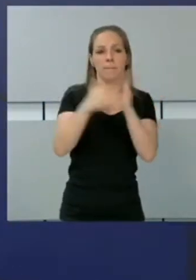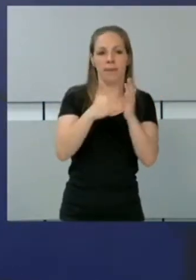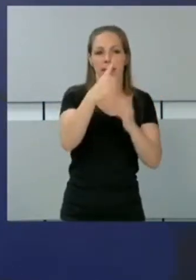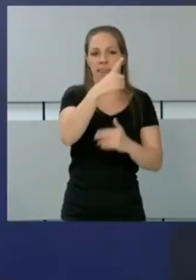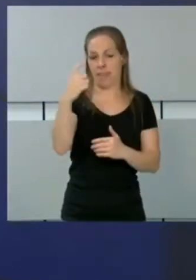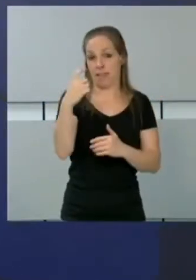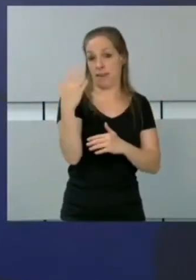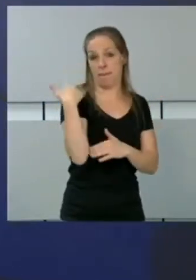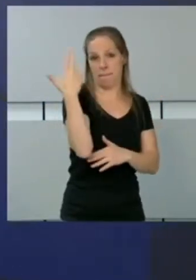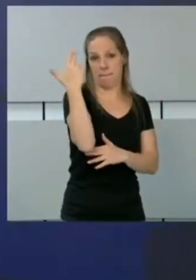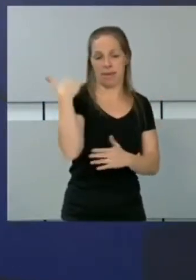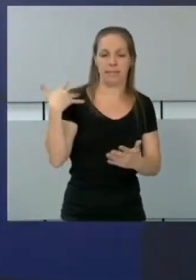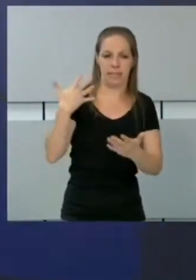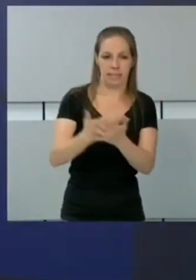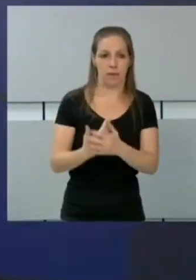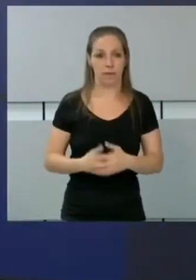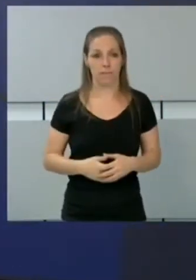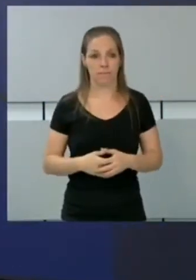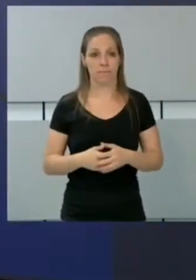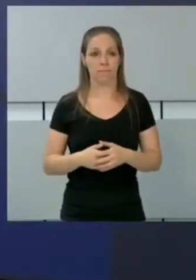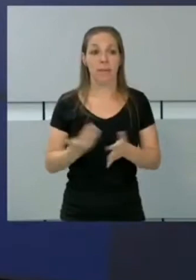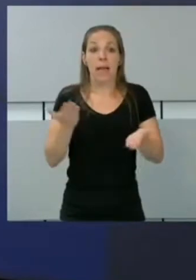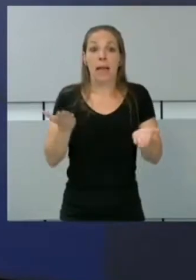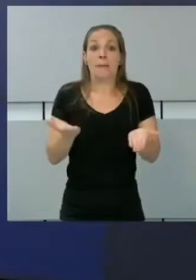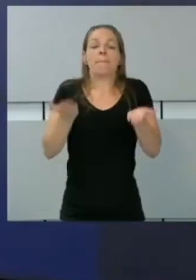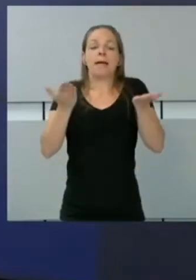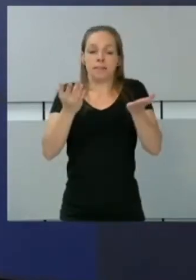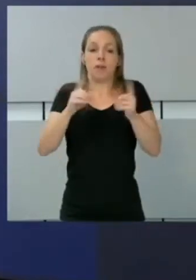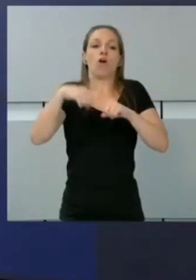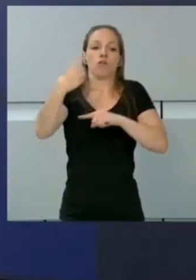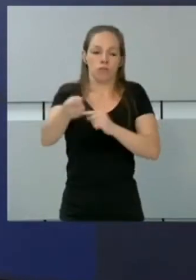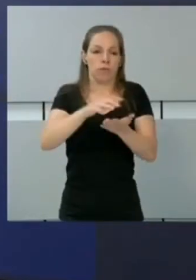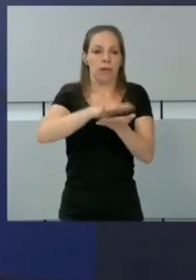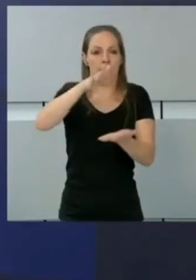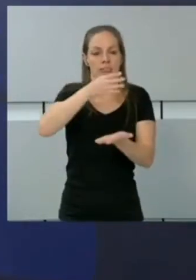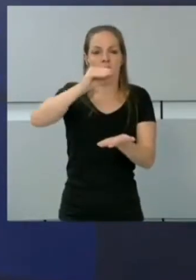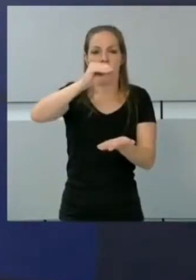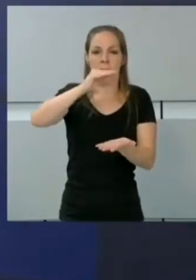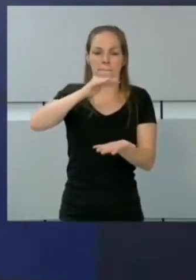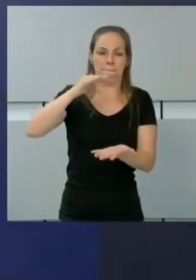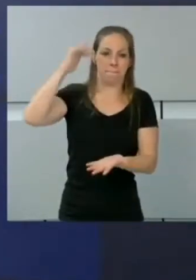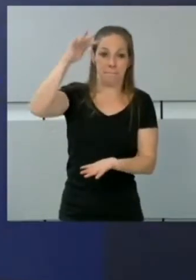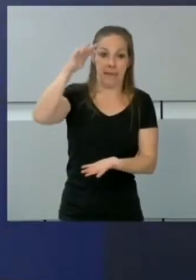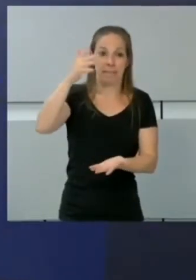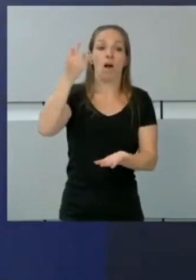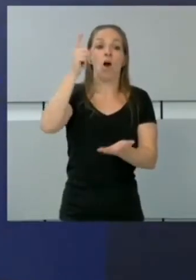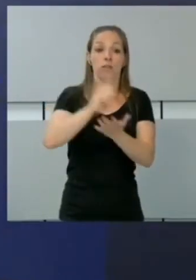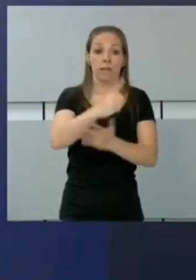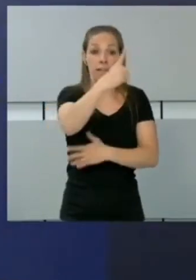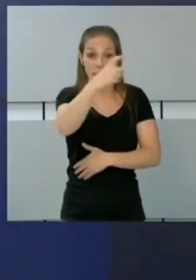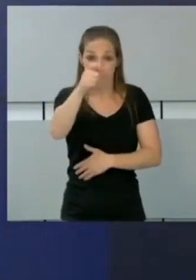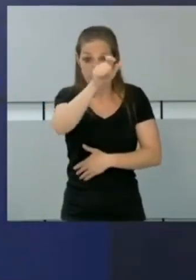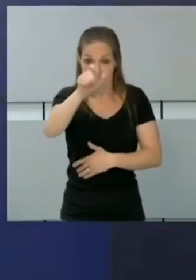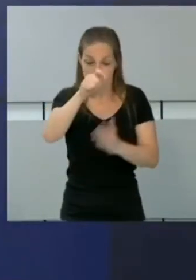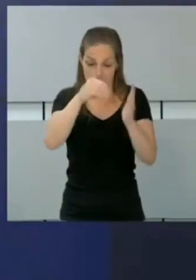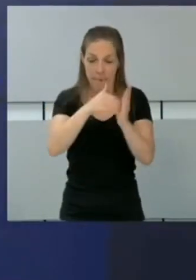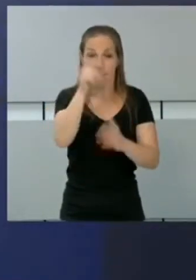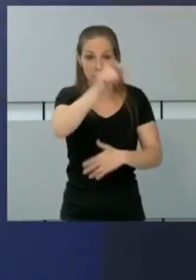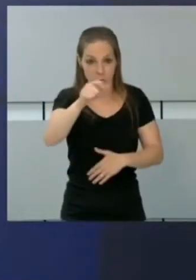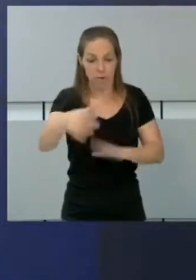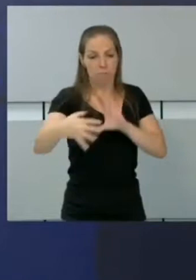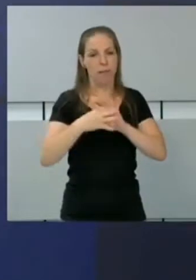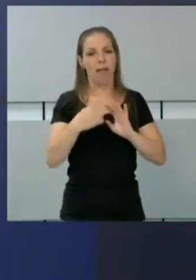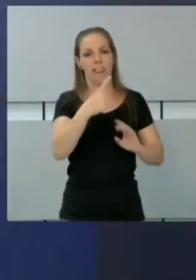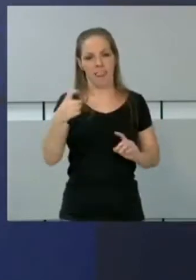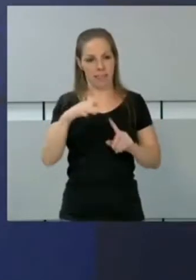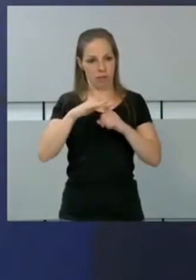viernes. Y esta subida provoca también el incremento de la incidencia, que vuelve a los 100 casos por cada 100.000 habitantes. Lo que sí